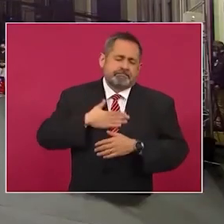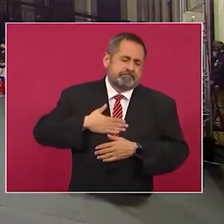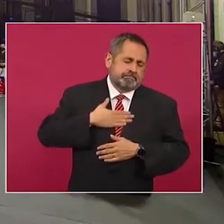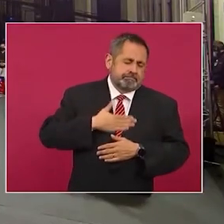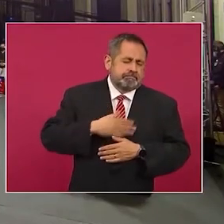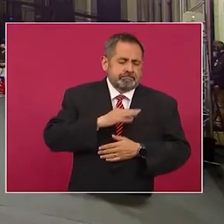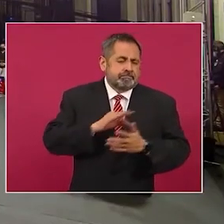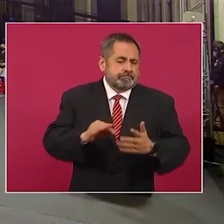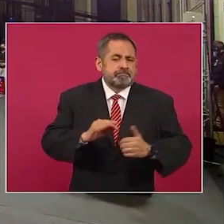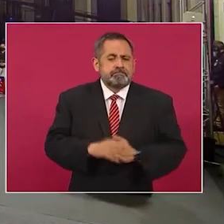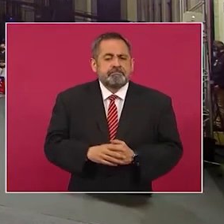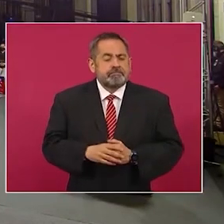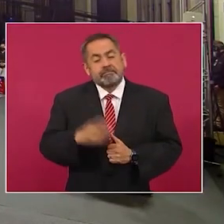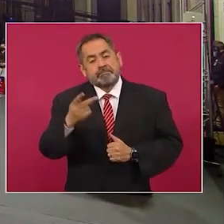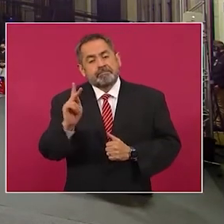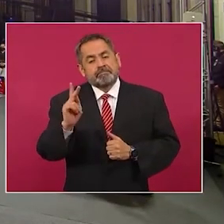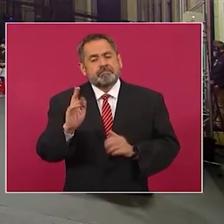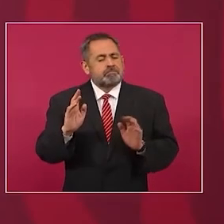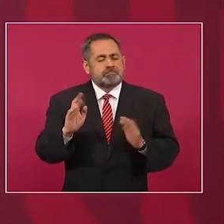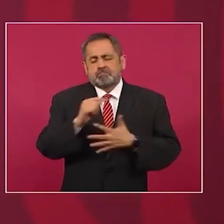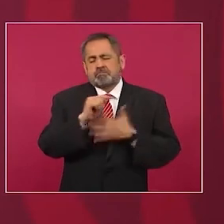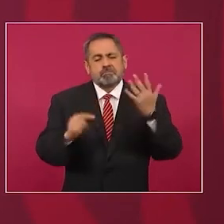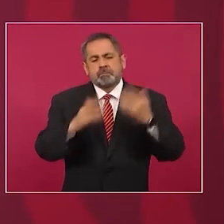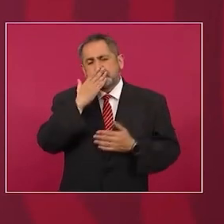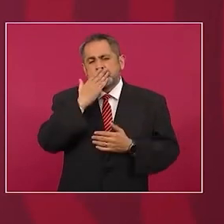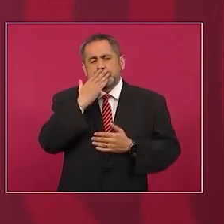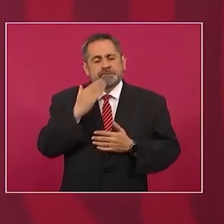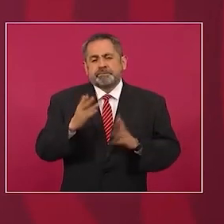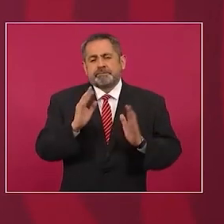Pero en general, bien,